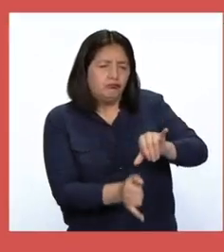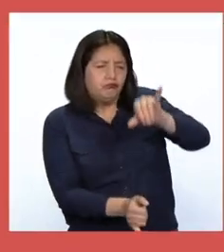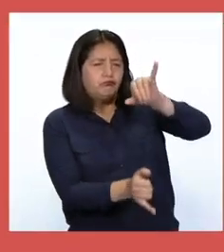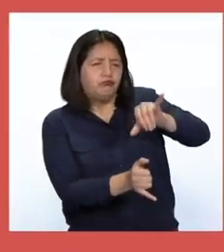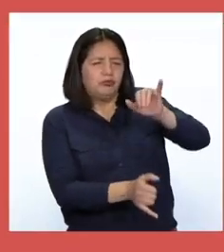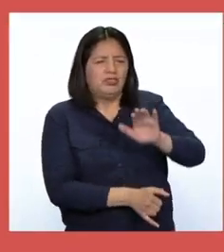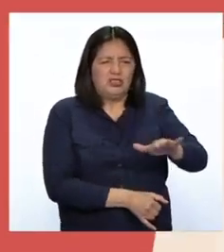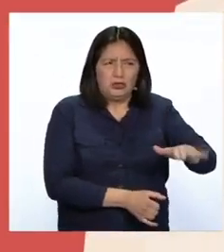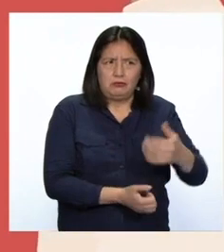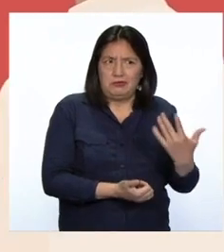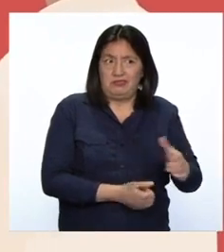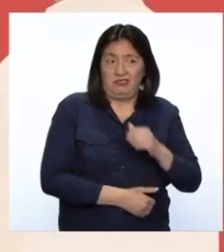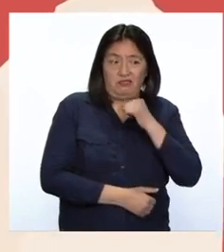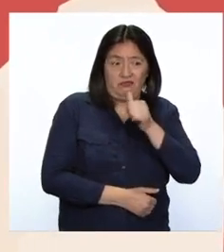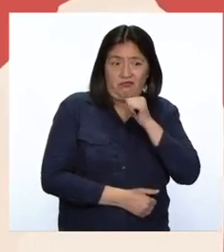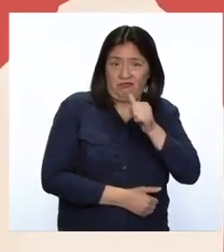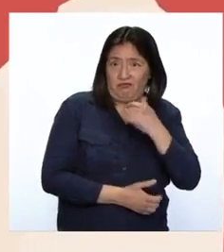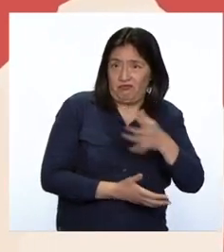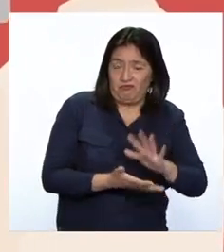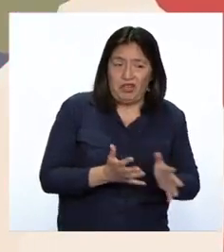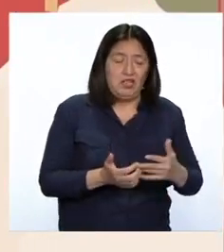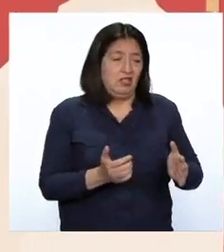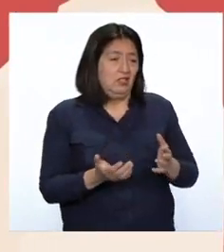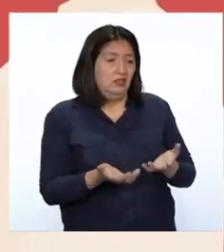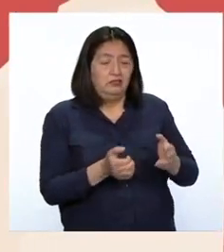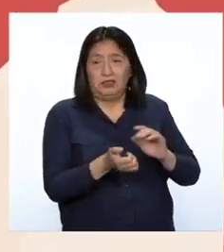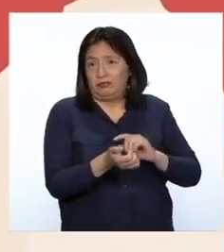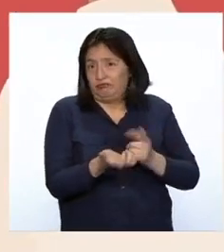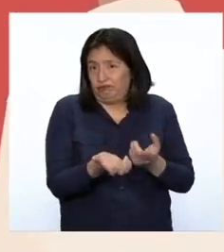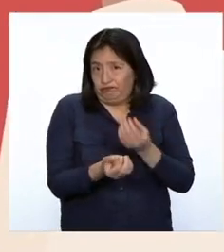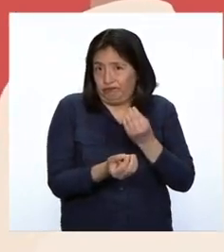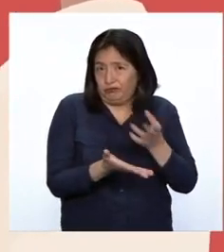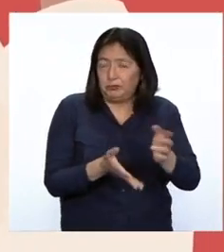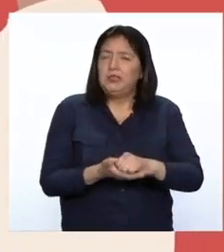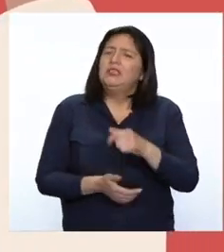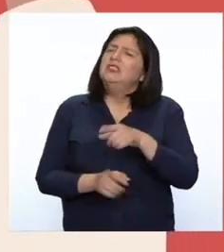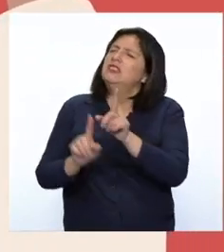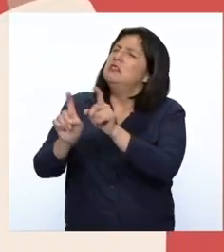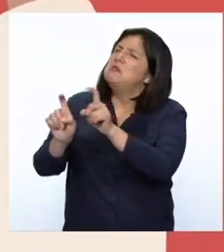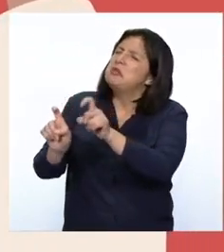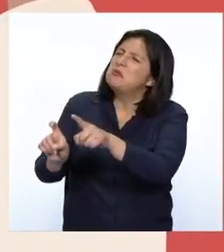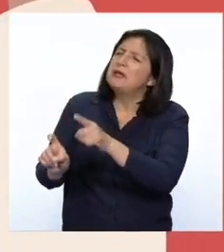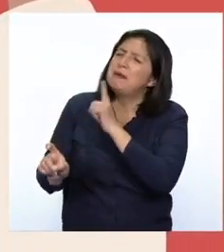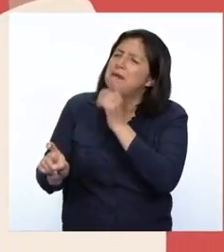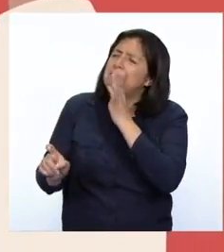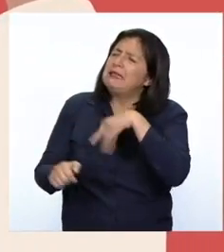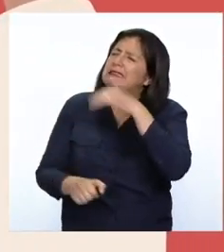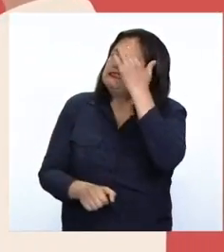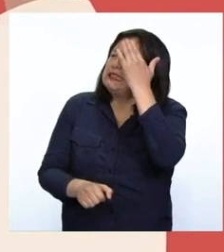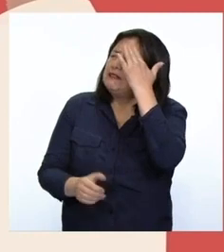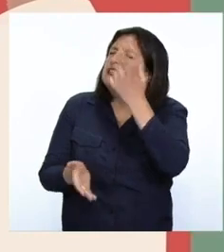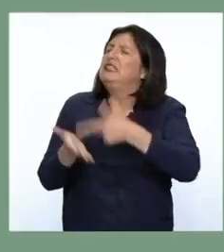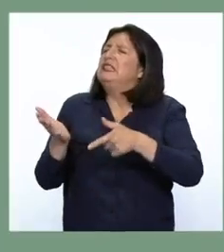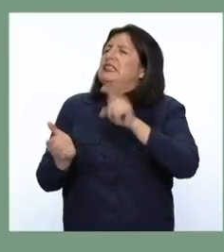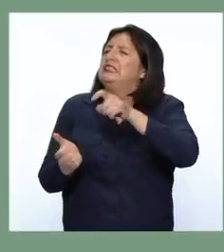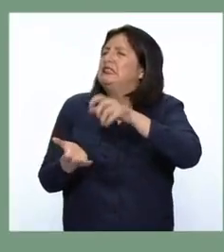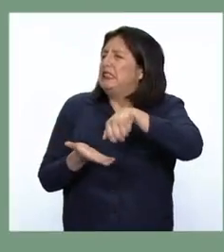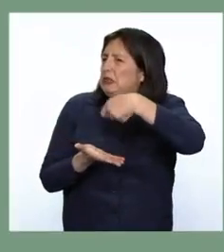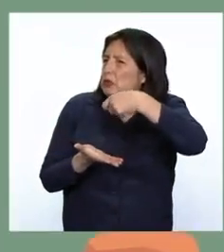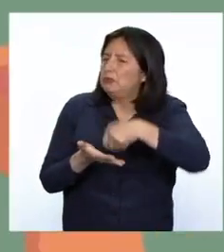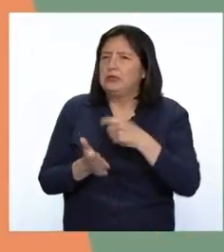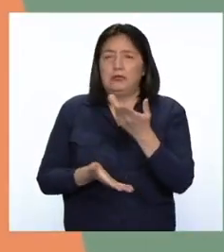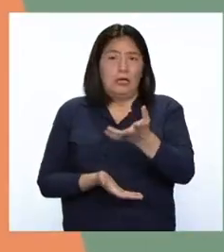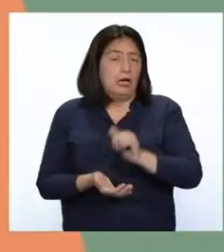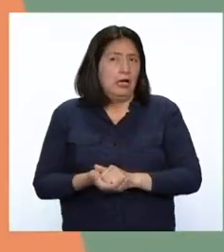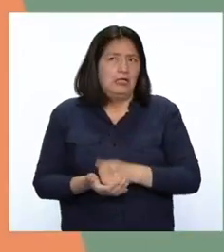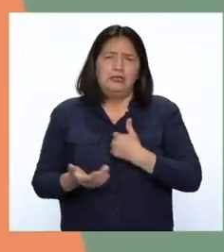los niños para saber si hay desnutrición. Y se evalúan los padres para ver qué tanto saben de nutrición. Se identifican los temas en